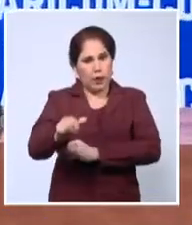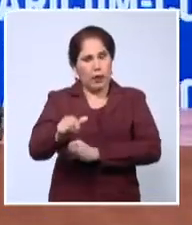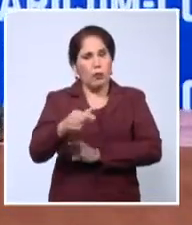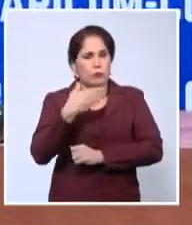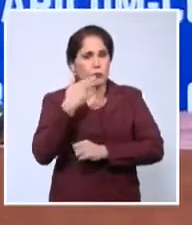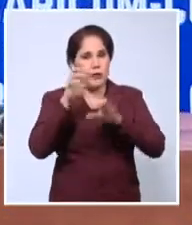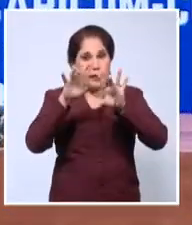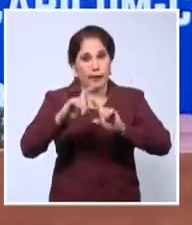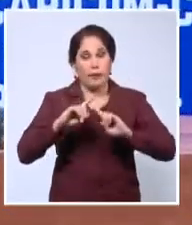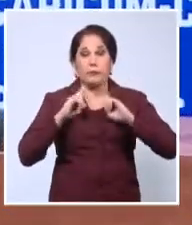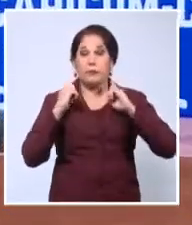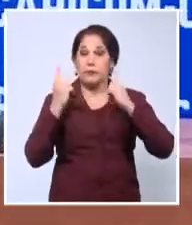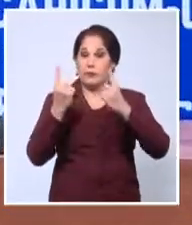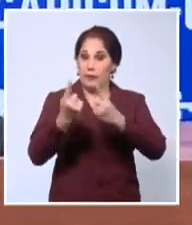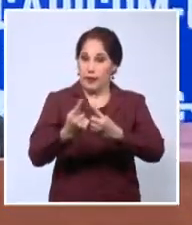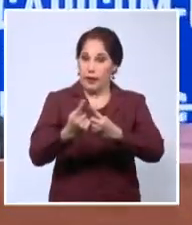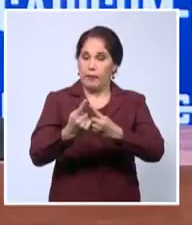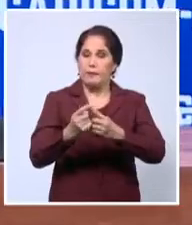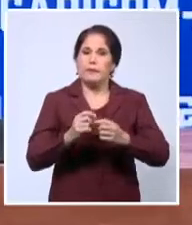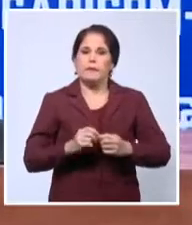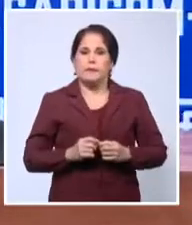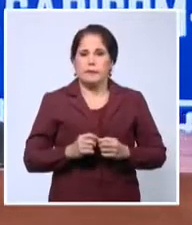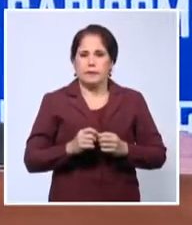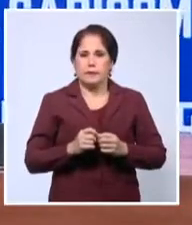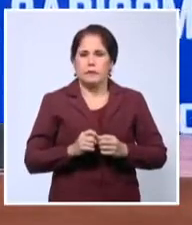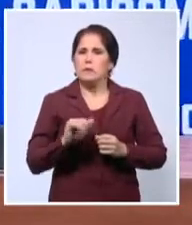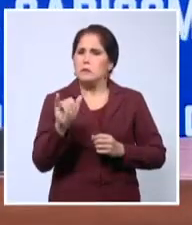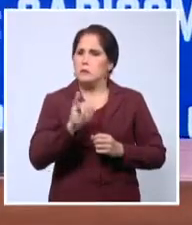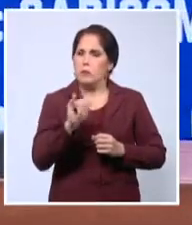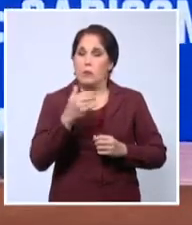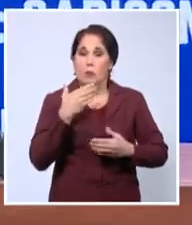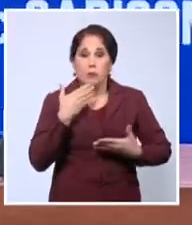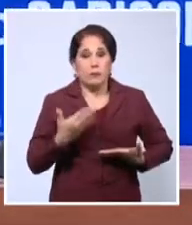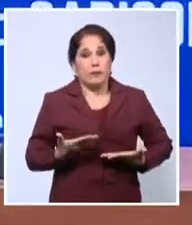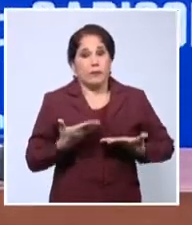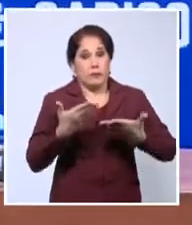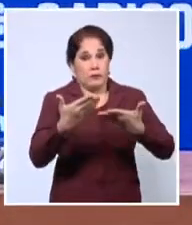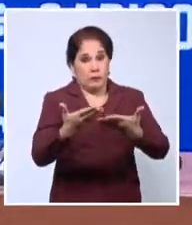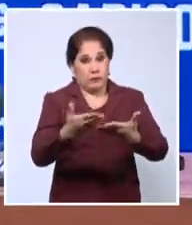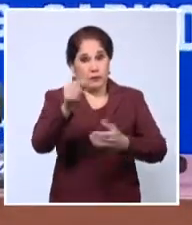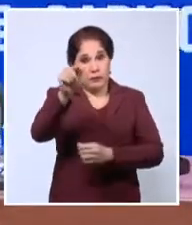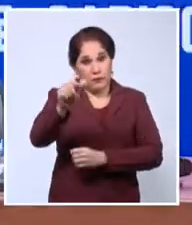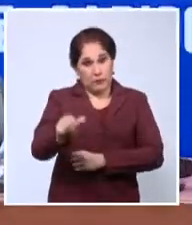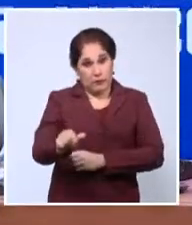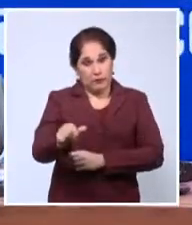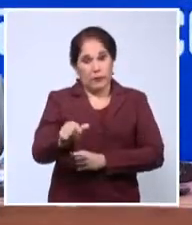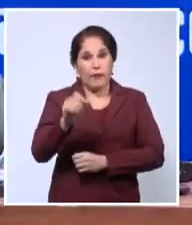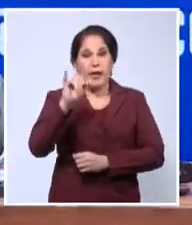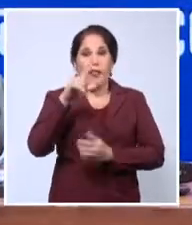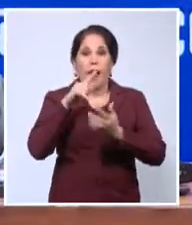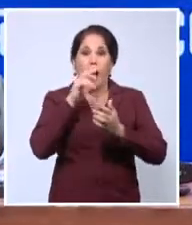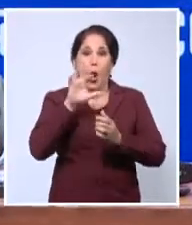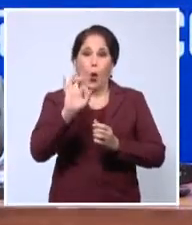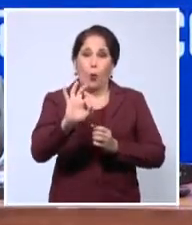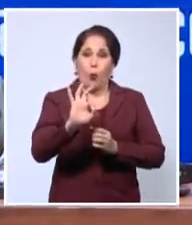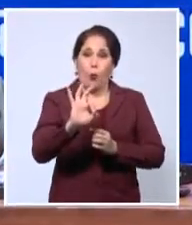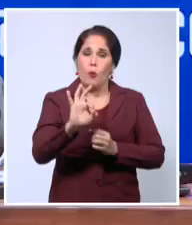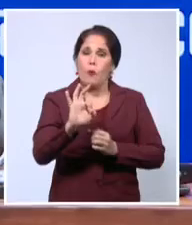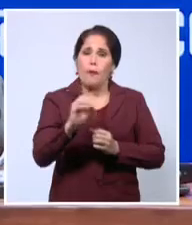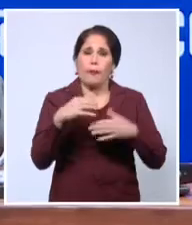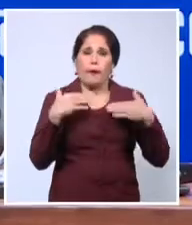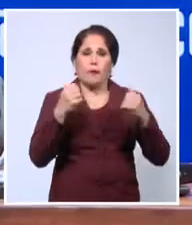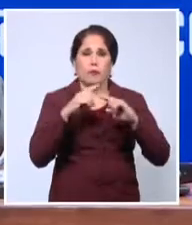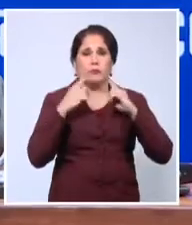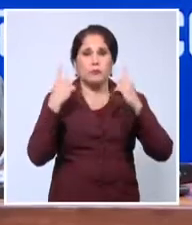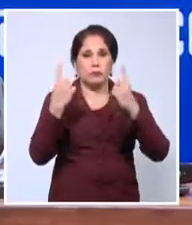secretario general de Comunidad. Excelentísimo señor Didacus Jules, director general de la